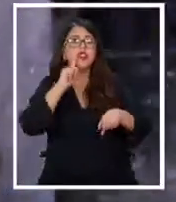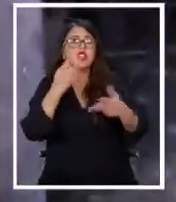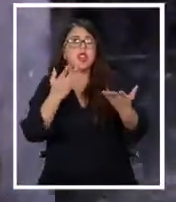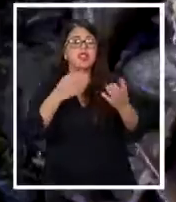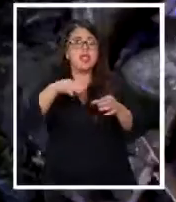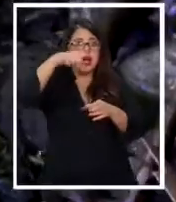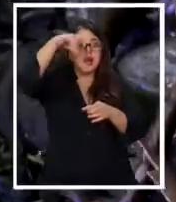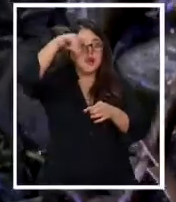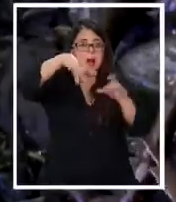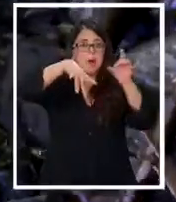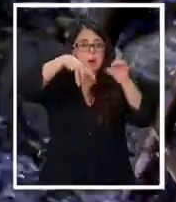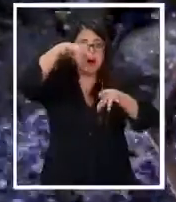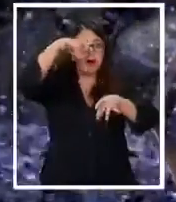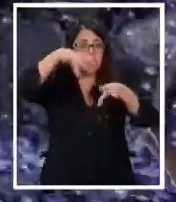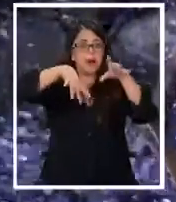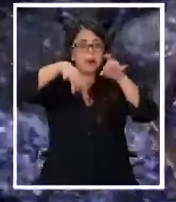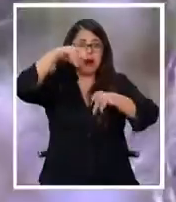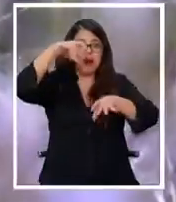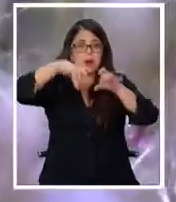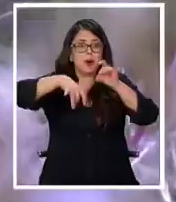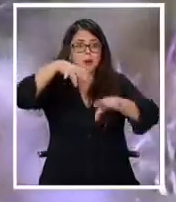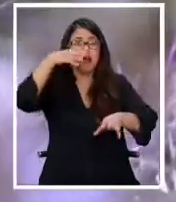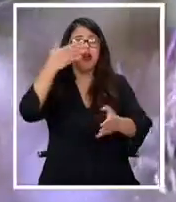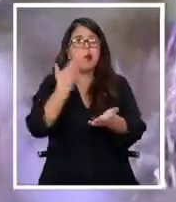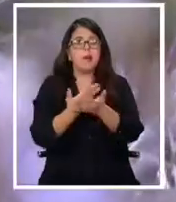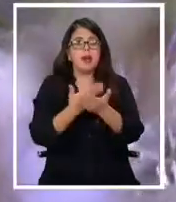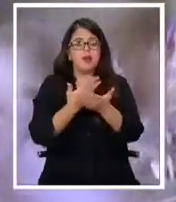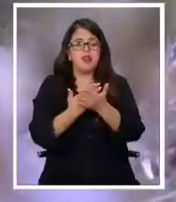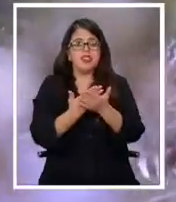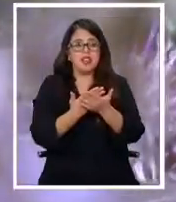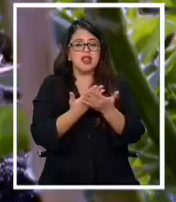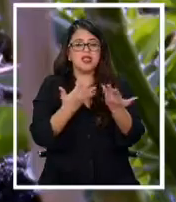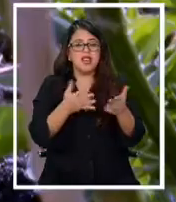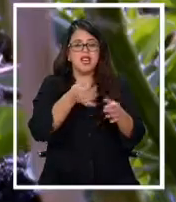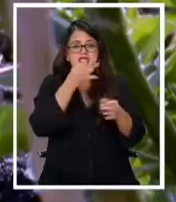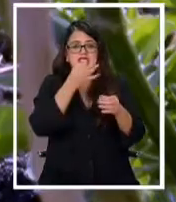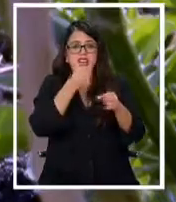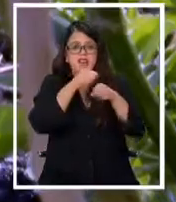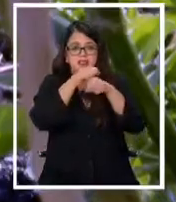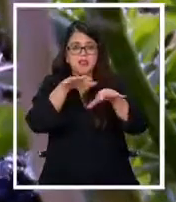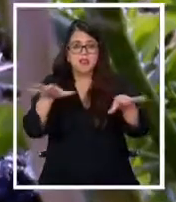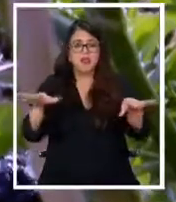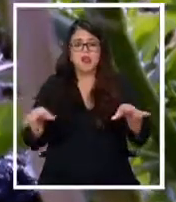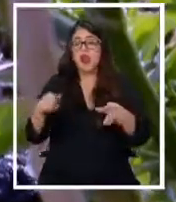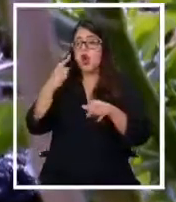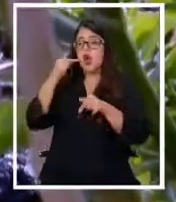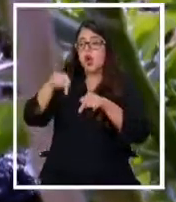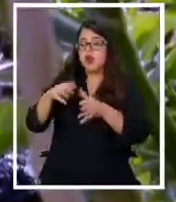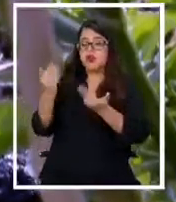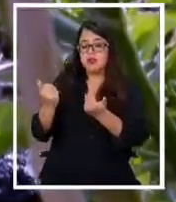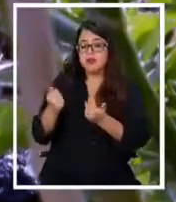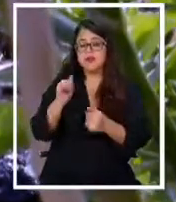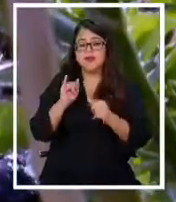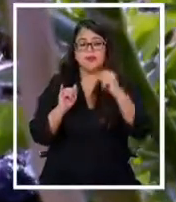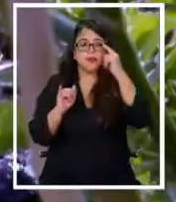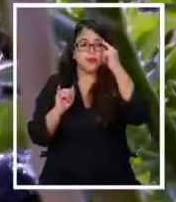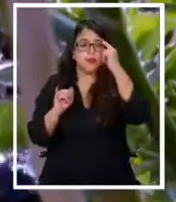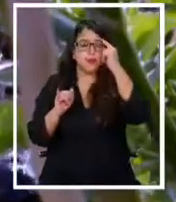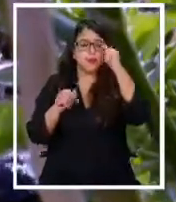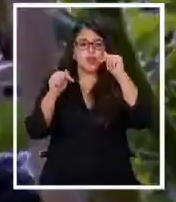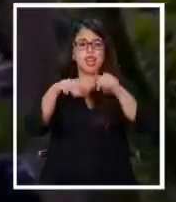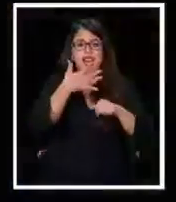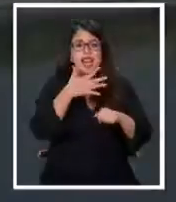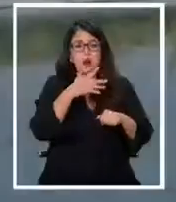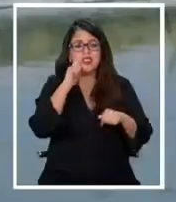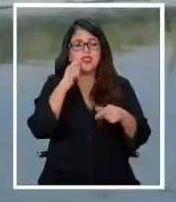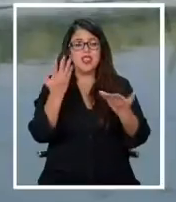por goteo, para aprovechar al máximo el suministro hídrico. Hoy en día es muy necesario, porque hoy en el agua no